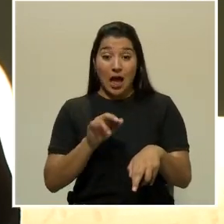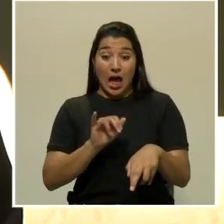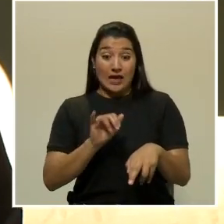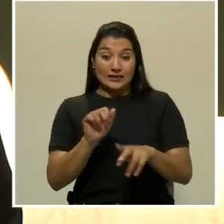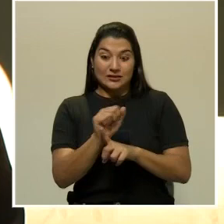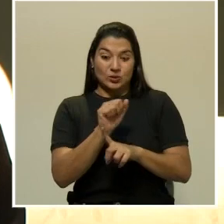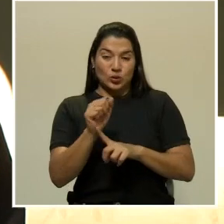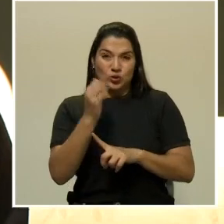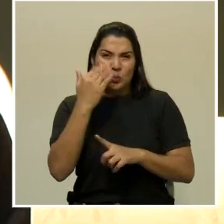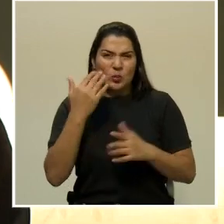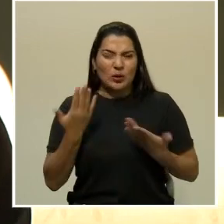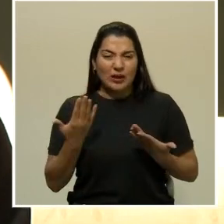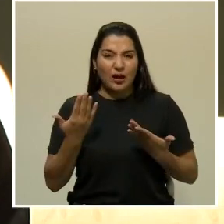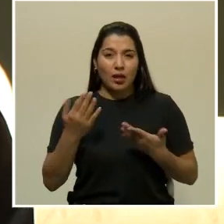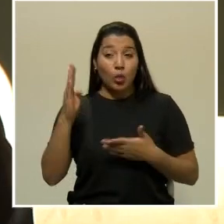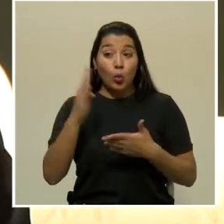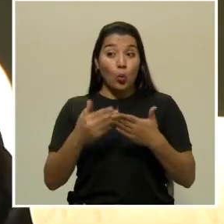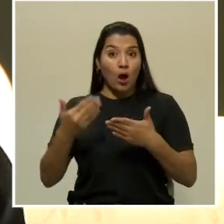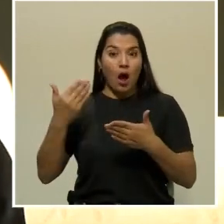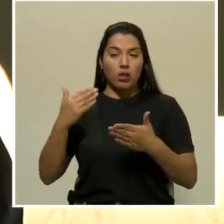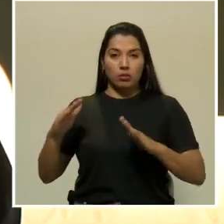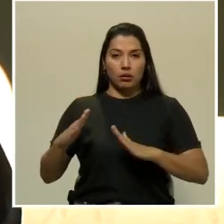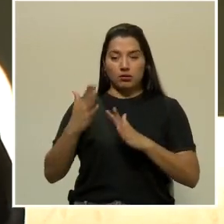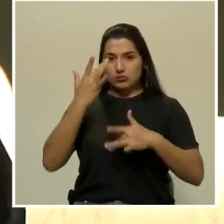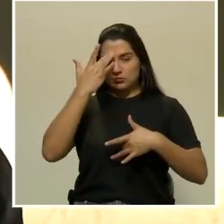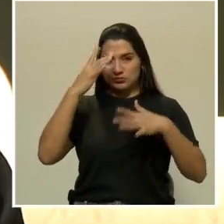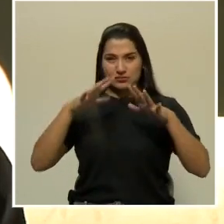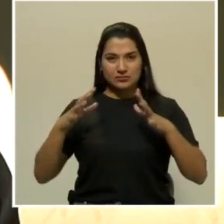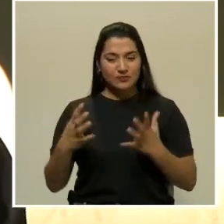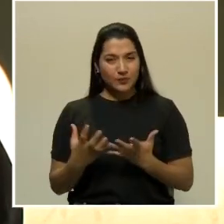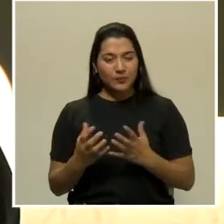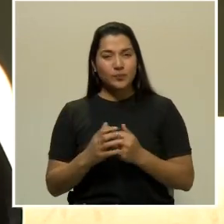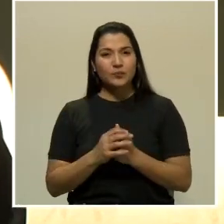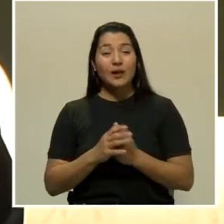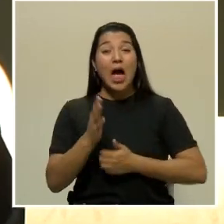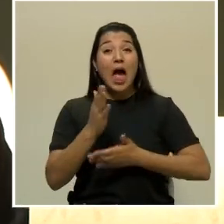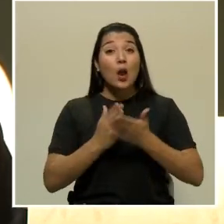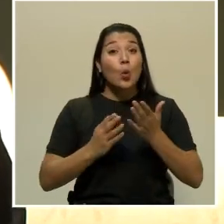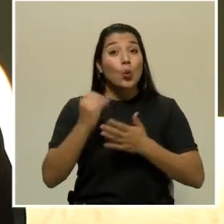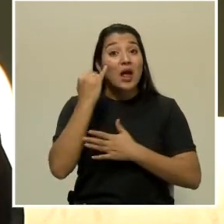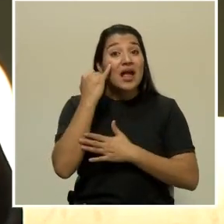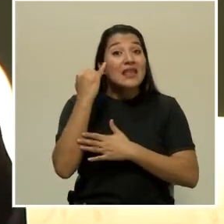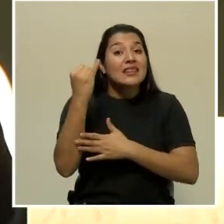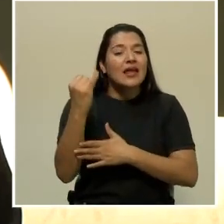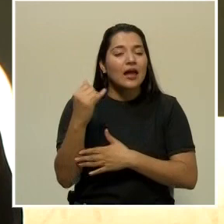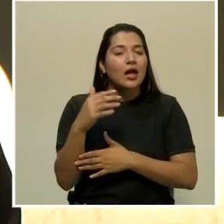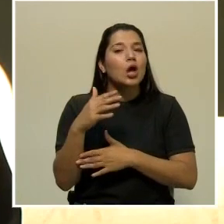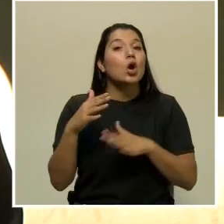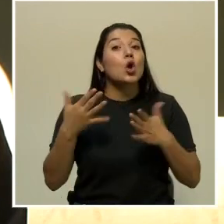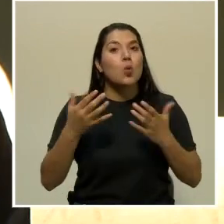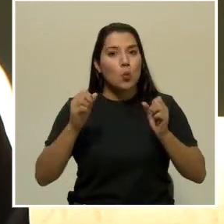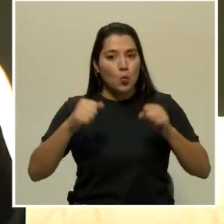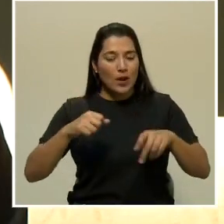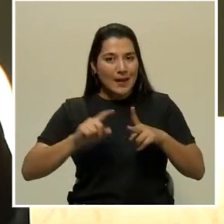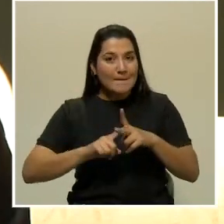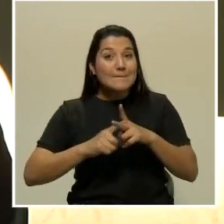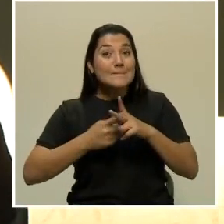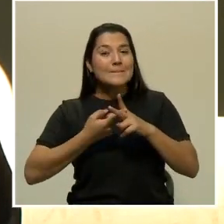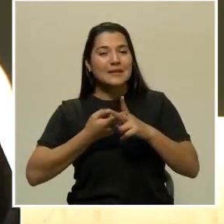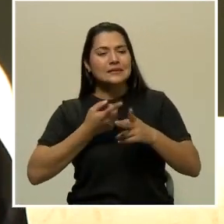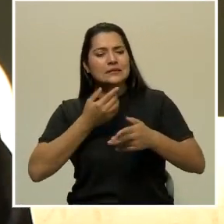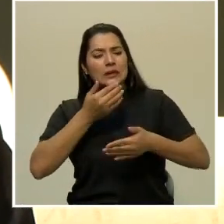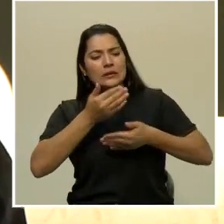vivido. Algunas de estas iniciativas de cómo empezar a transitar este camino de